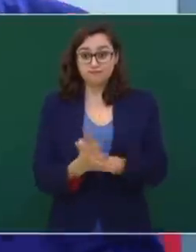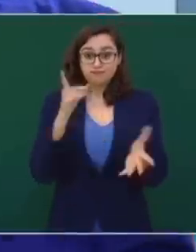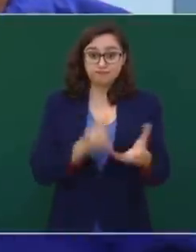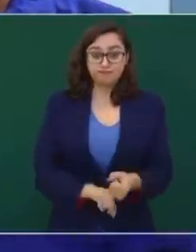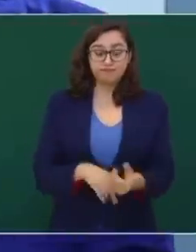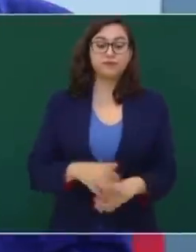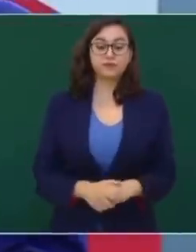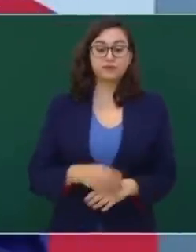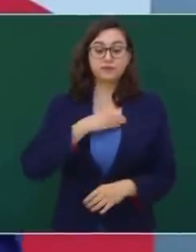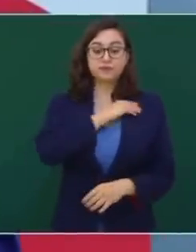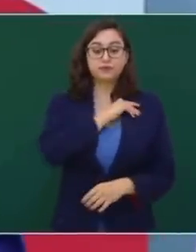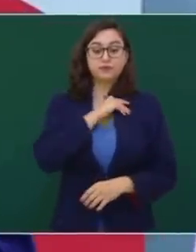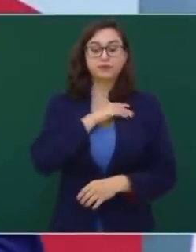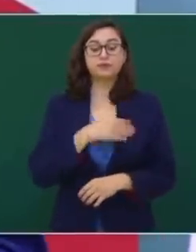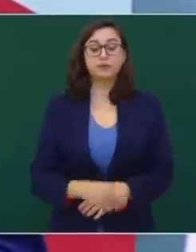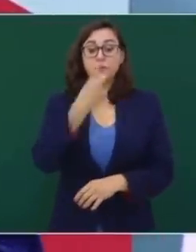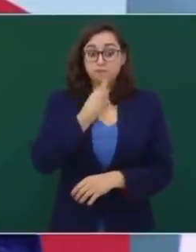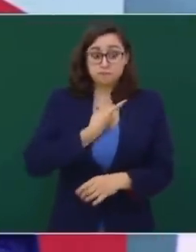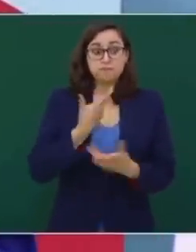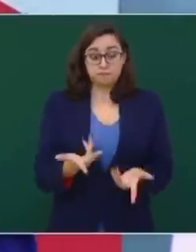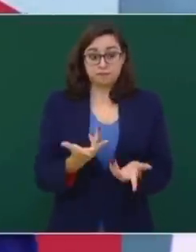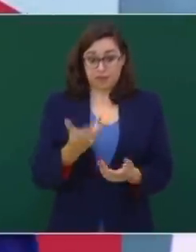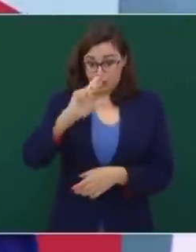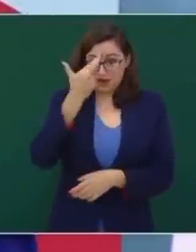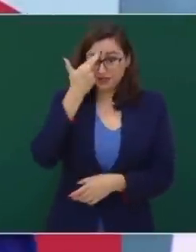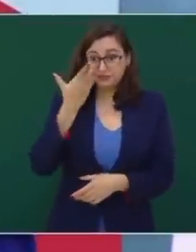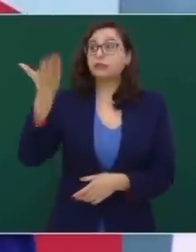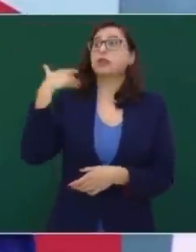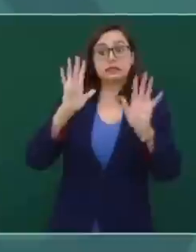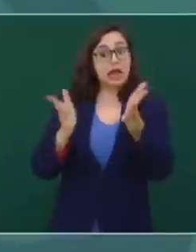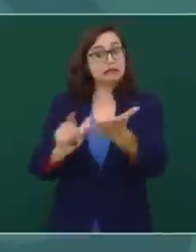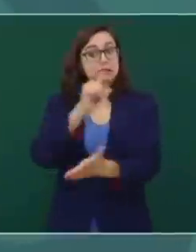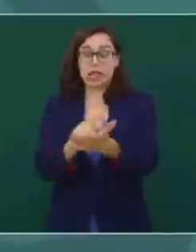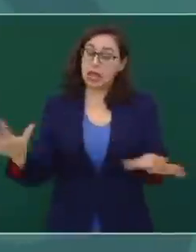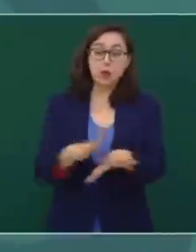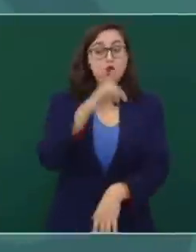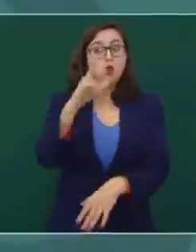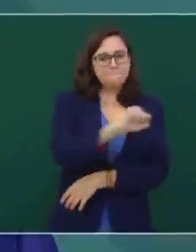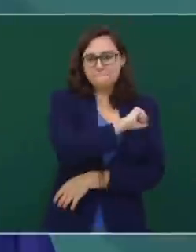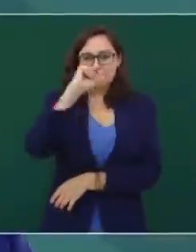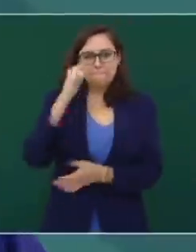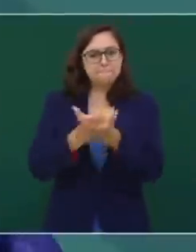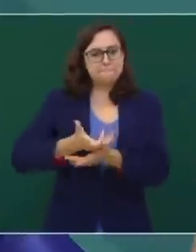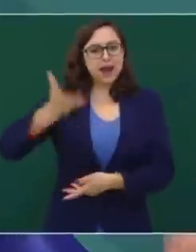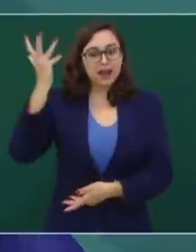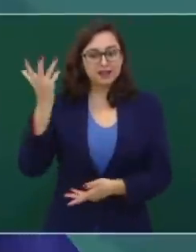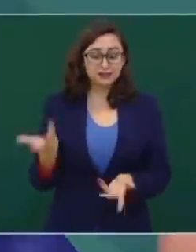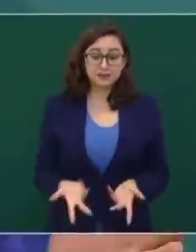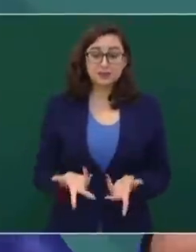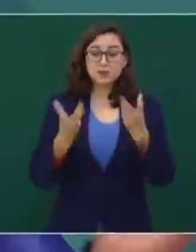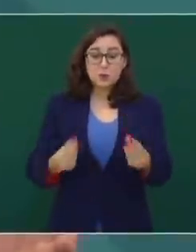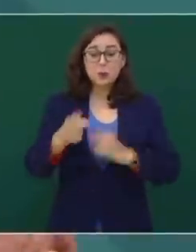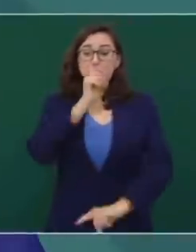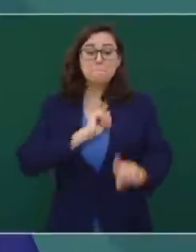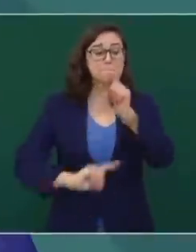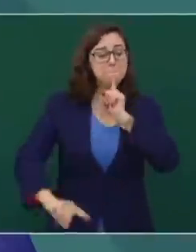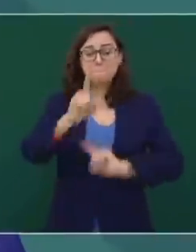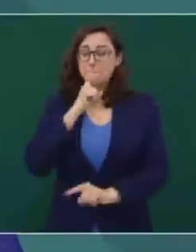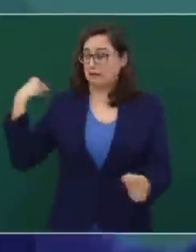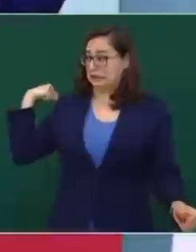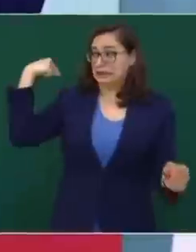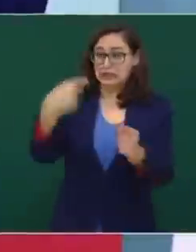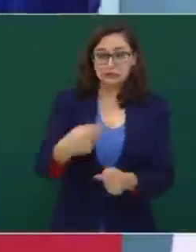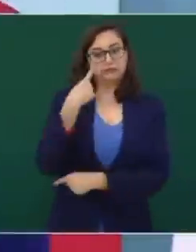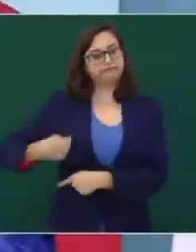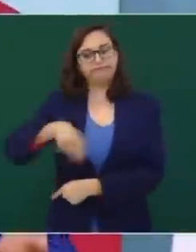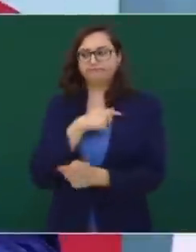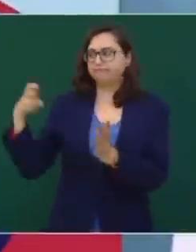Dijeron, viene la reforma eléctrica, va a bajar el precio de la luz. Y fue lo contrario, subió. Entonces estamos corrigiendo esto y